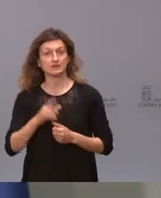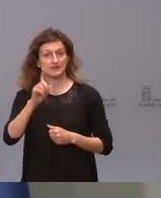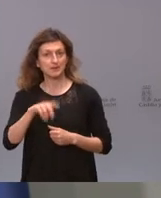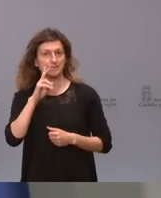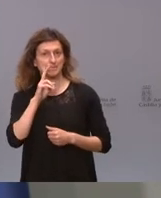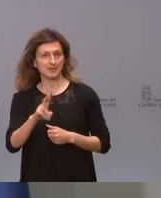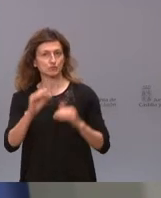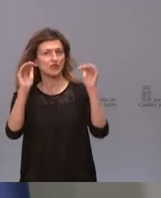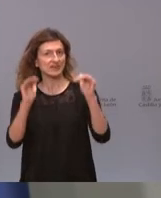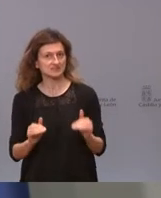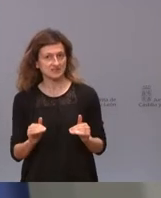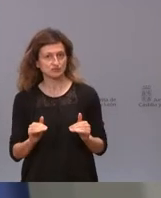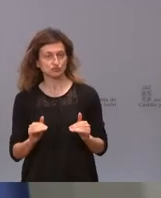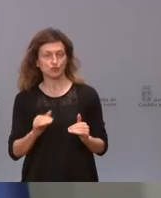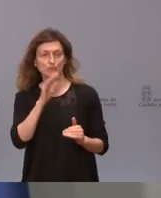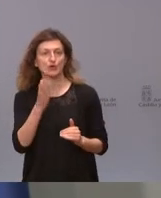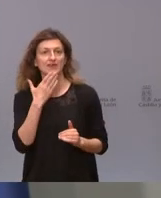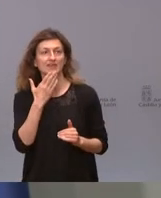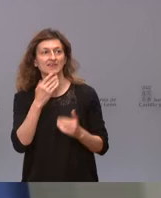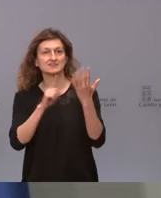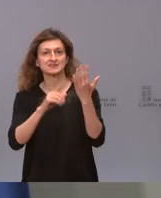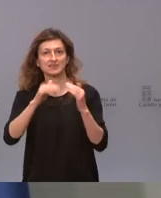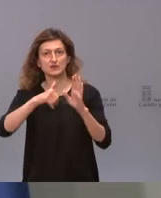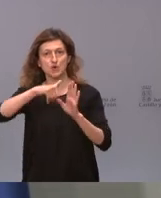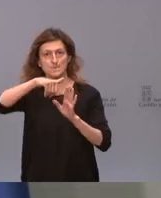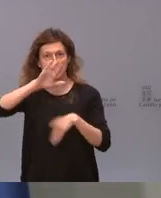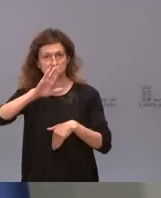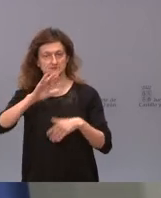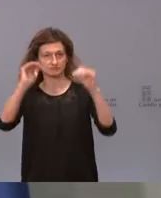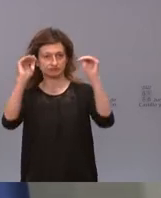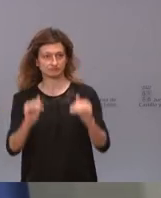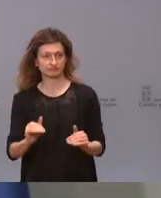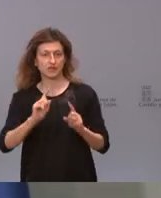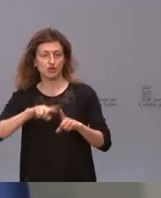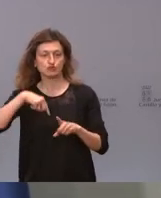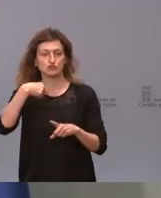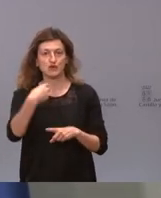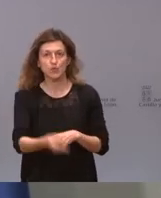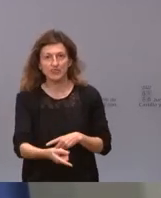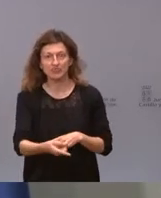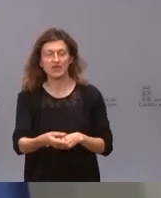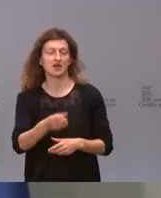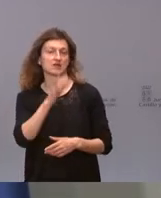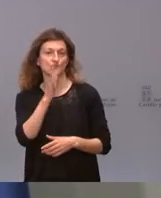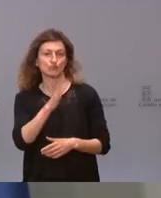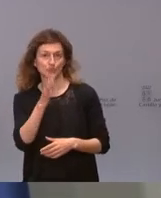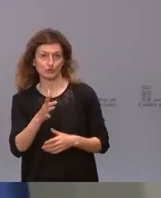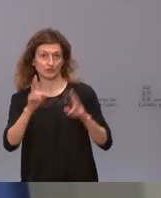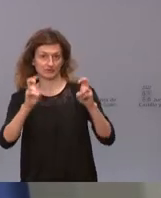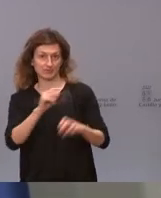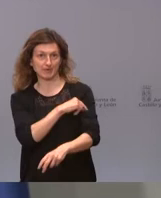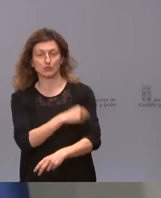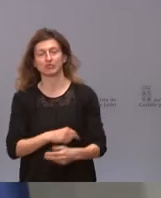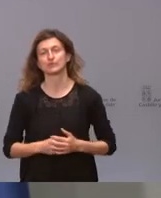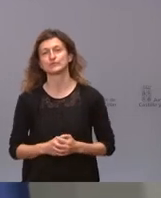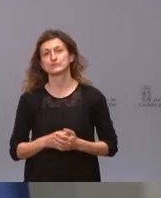en los mayores de 65 años como consecuencia del proceso de vacunación. Ahora